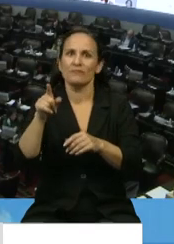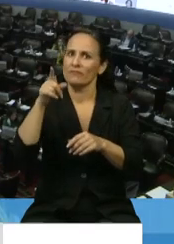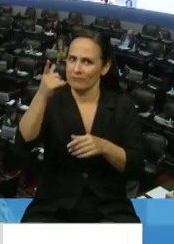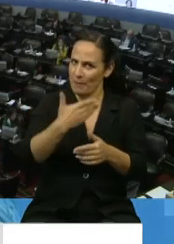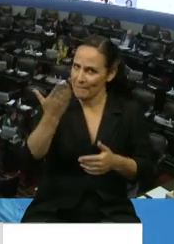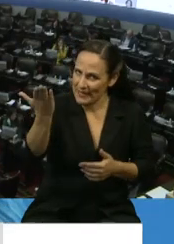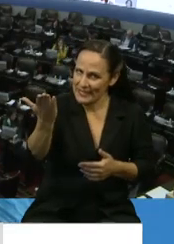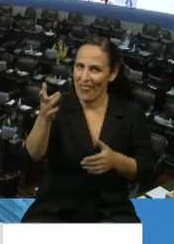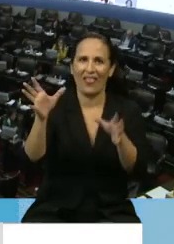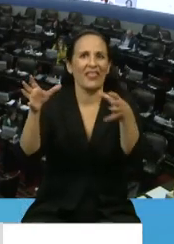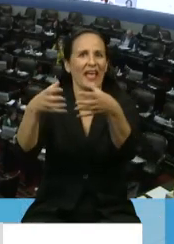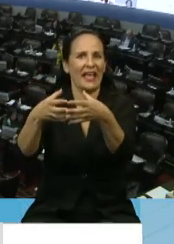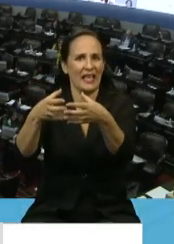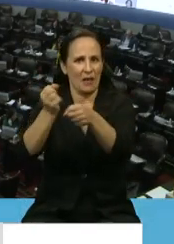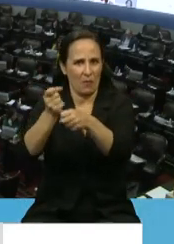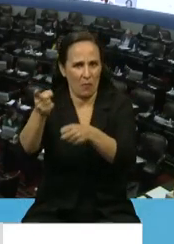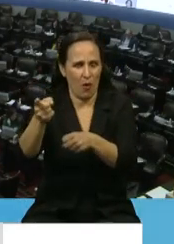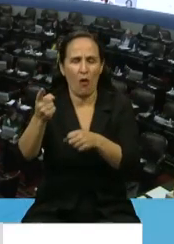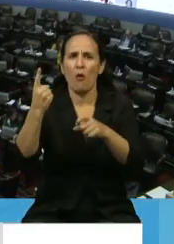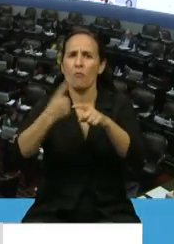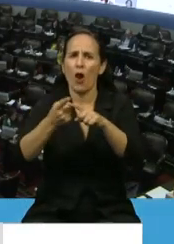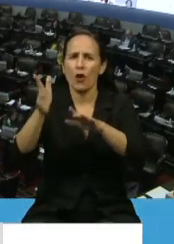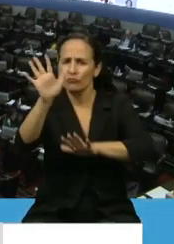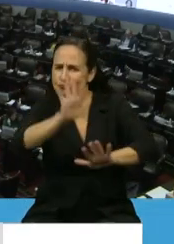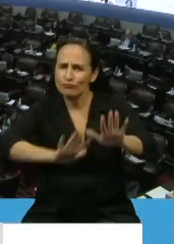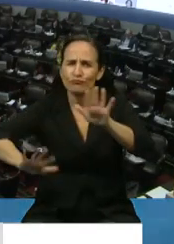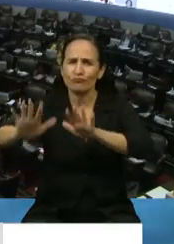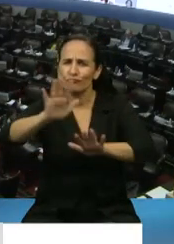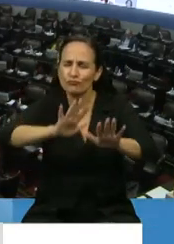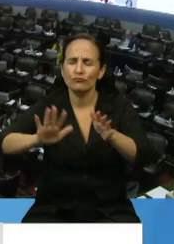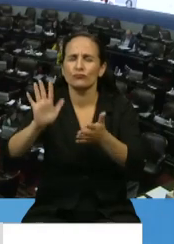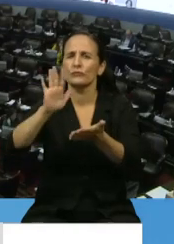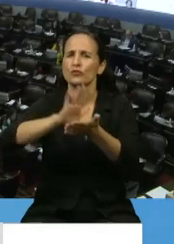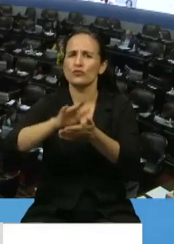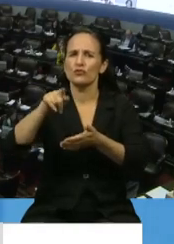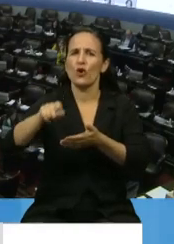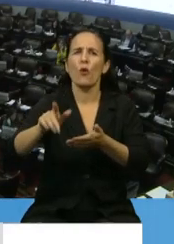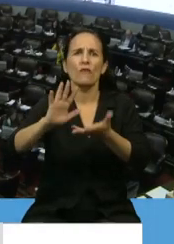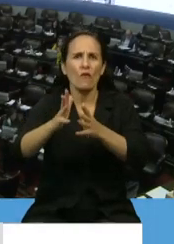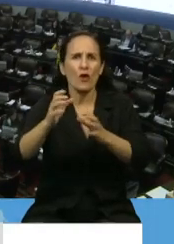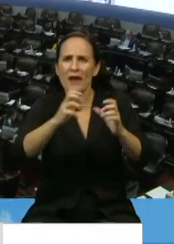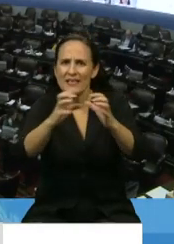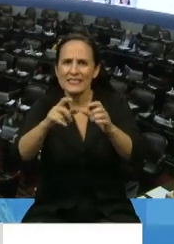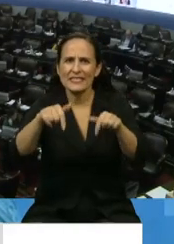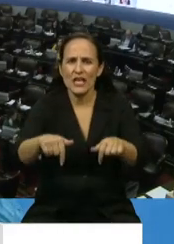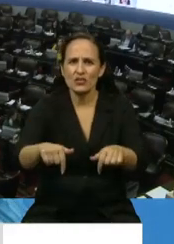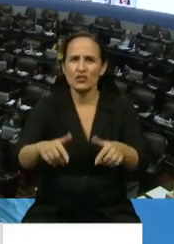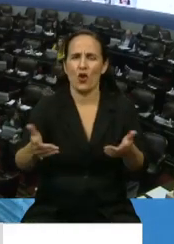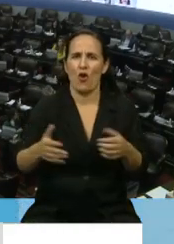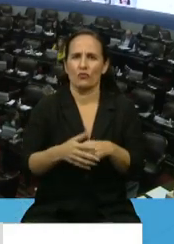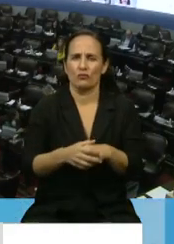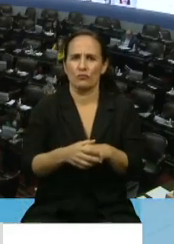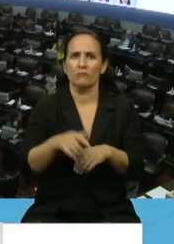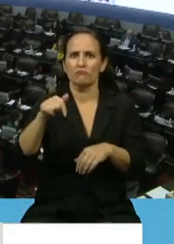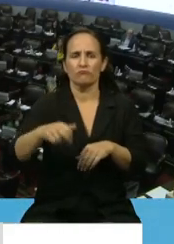y a su equipo por toda la instrumentación de este sistema de sesión mixta que permite colocar al